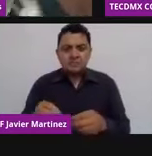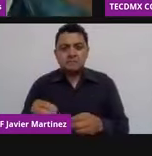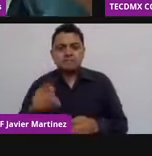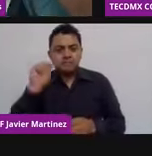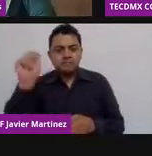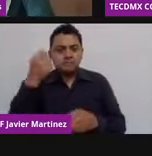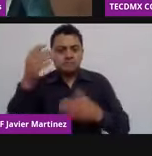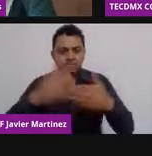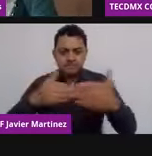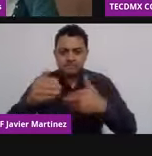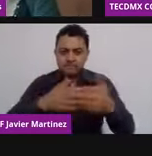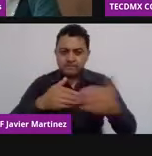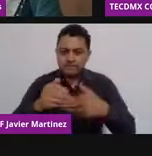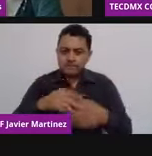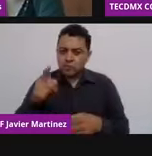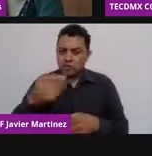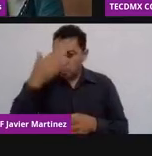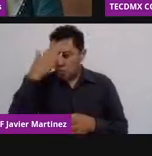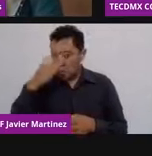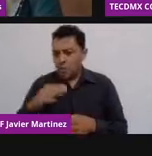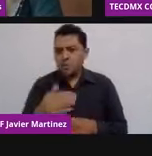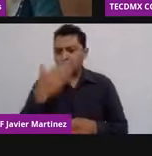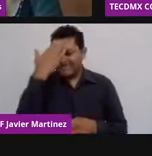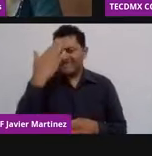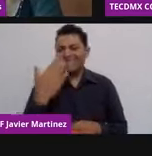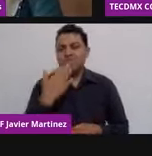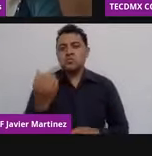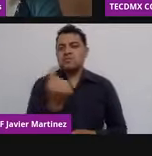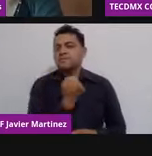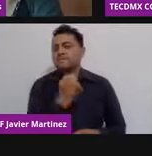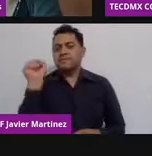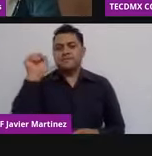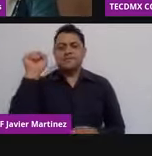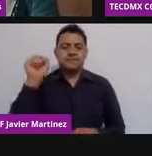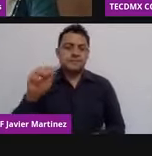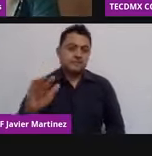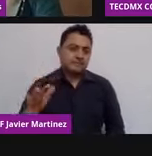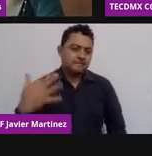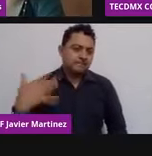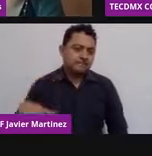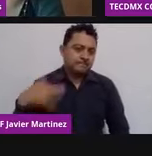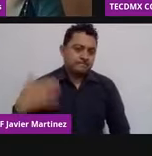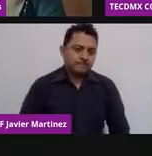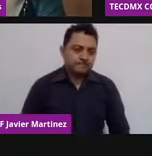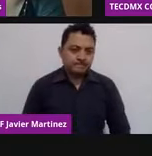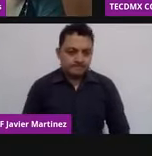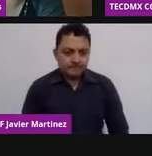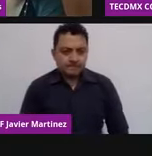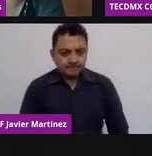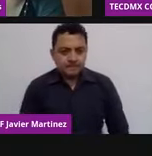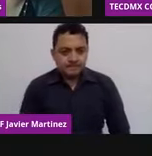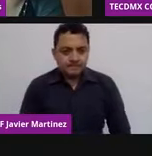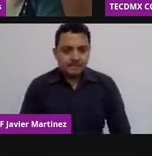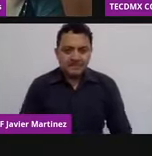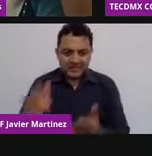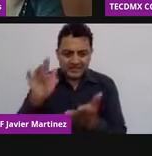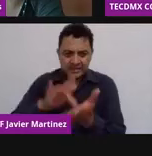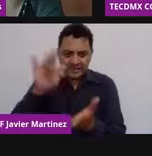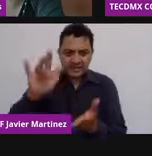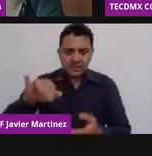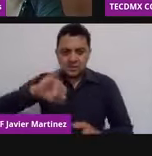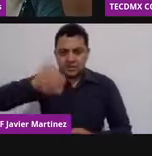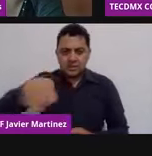pues además la trayectoria que traes adentro del mundo este pequeño y gran mundo gracias Javier